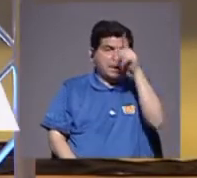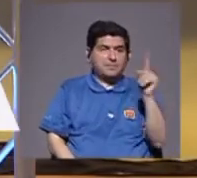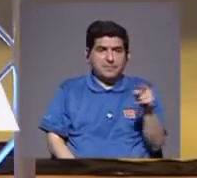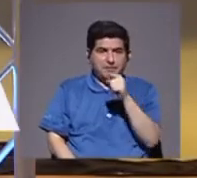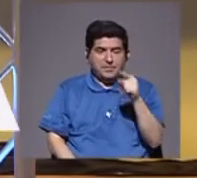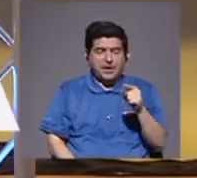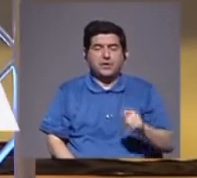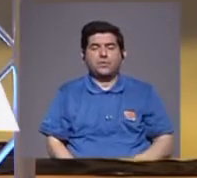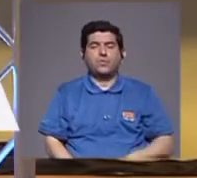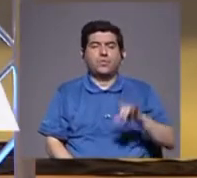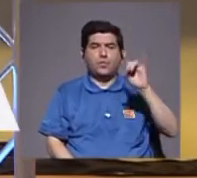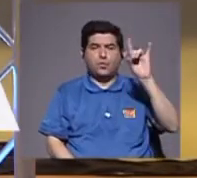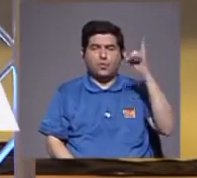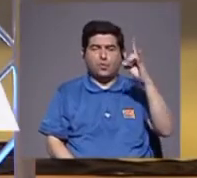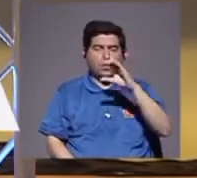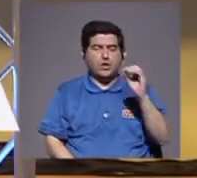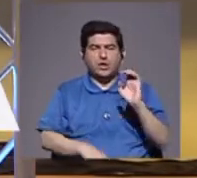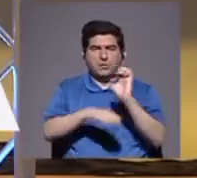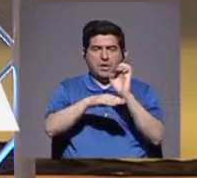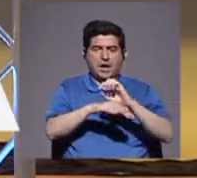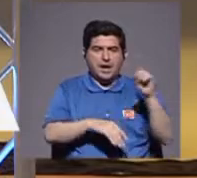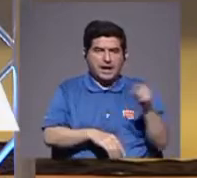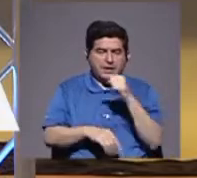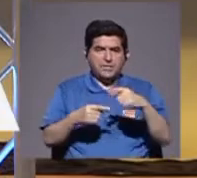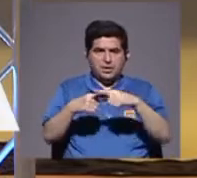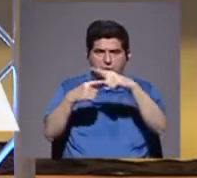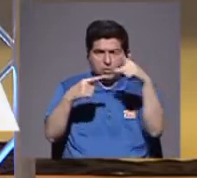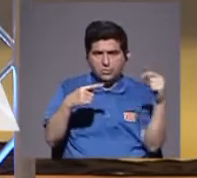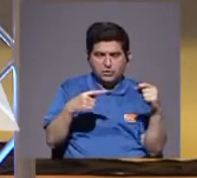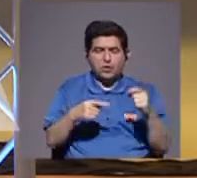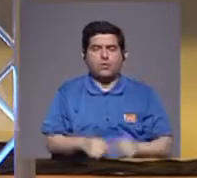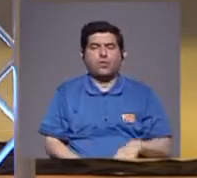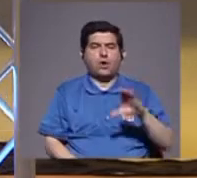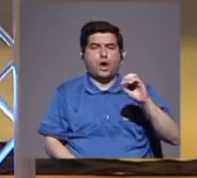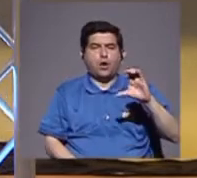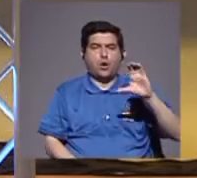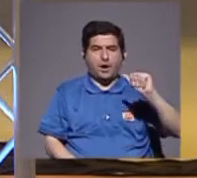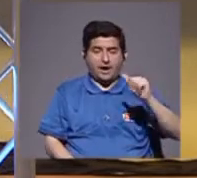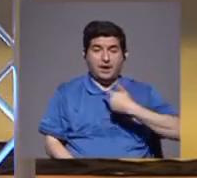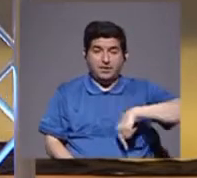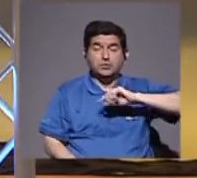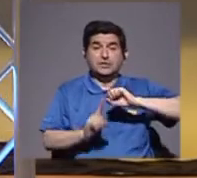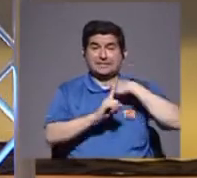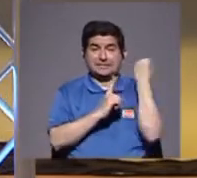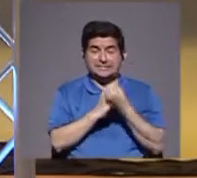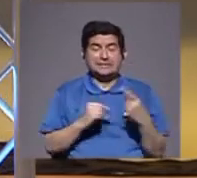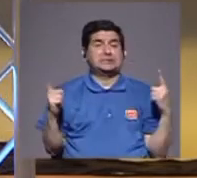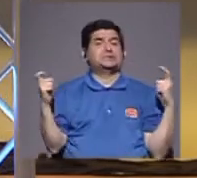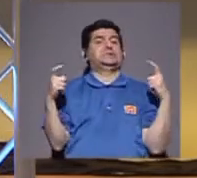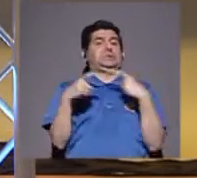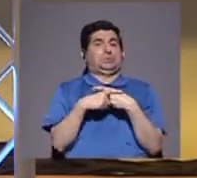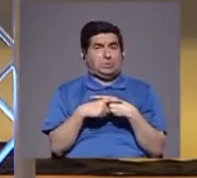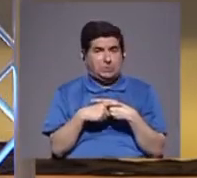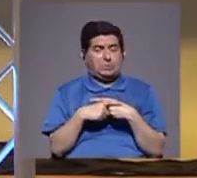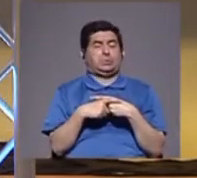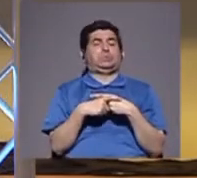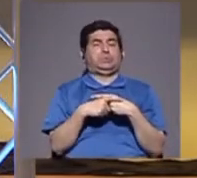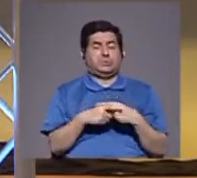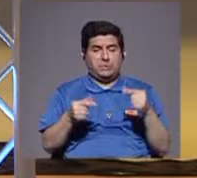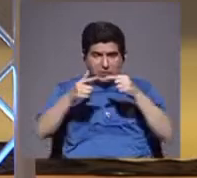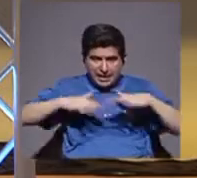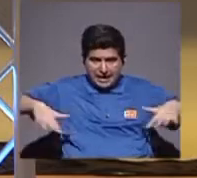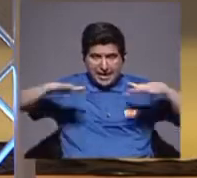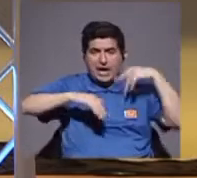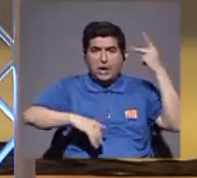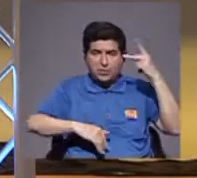Bolivia, y Ecuador, la producción, de hoja de coca, y lo hacen aquí, estamos en una situación, complicadísima, desde el punto de vista geopolítico,